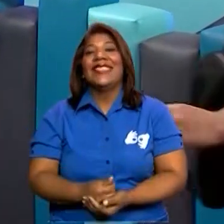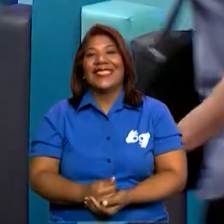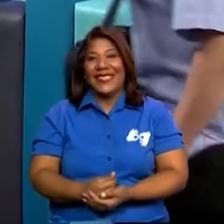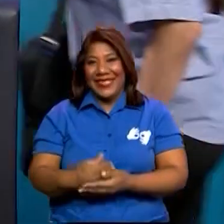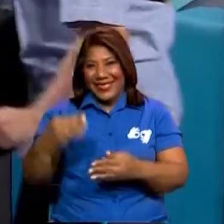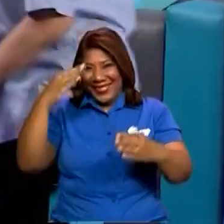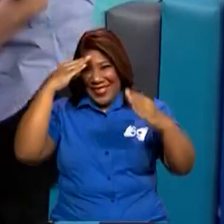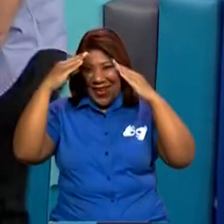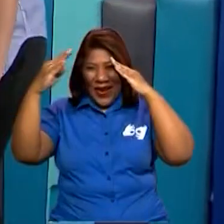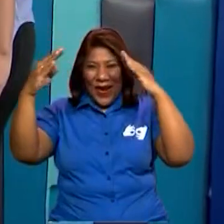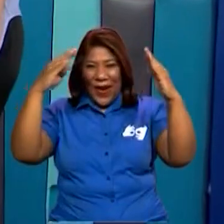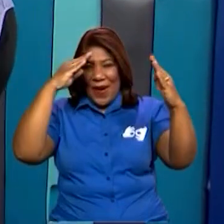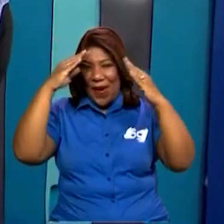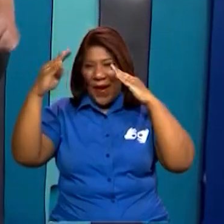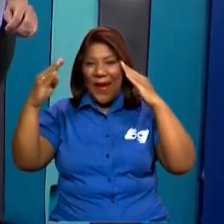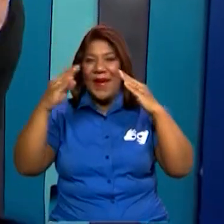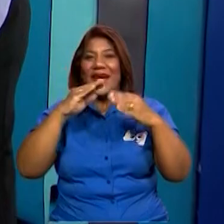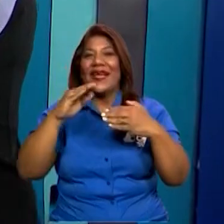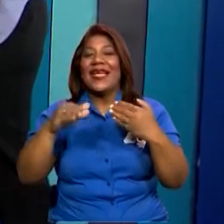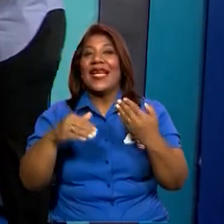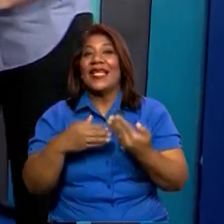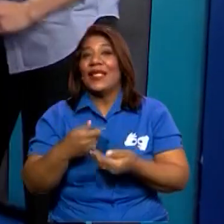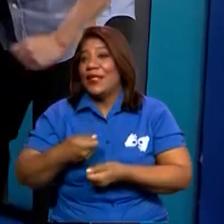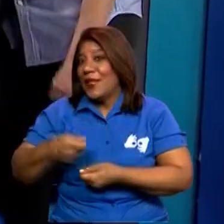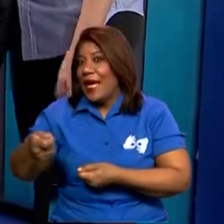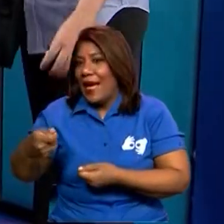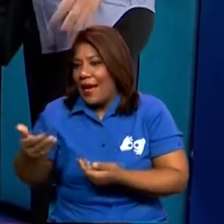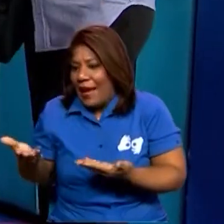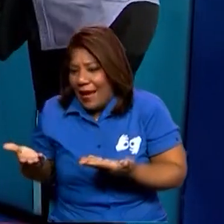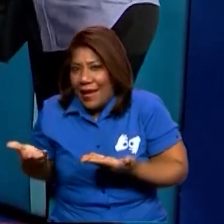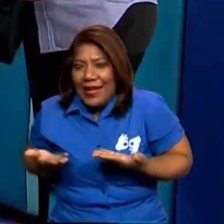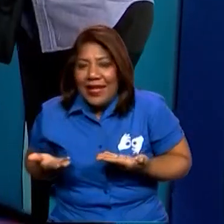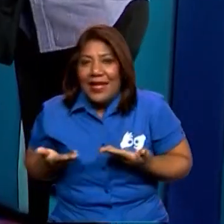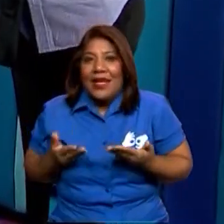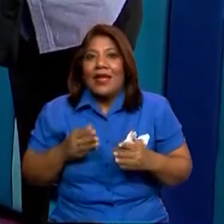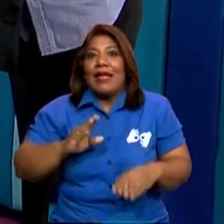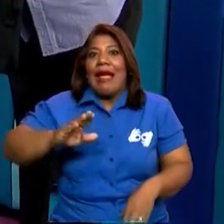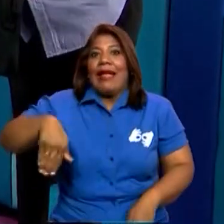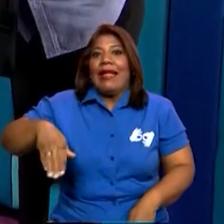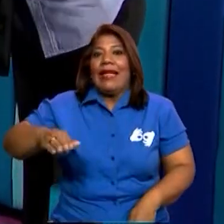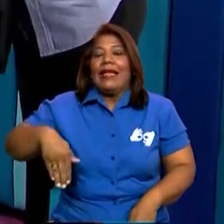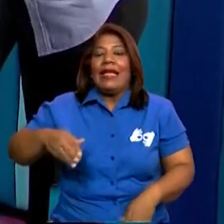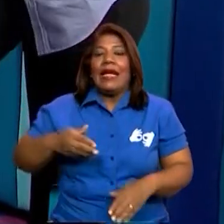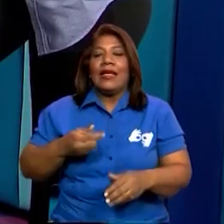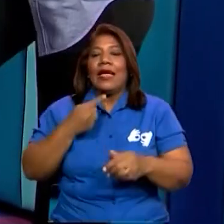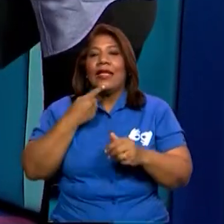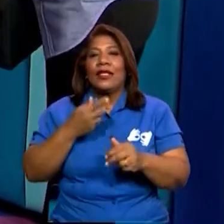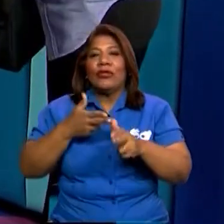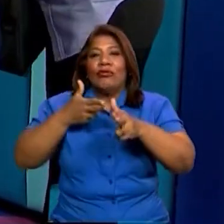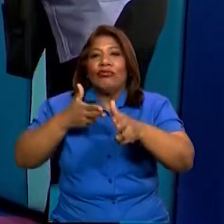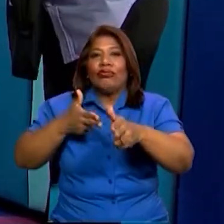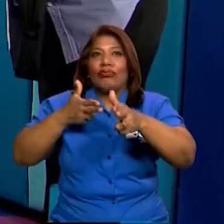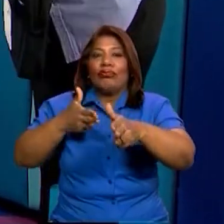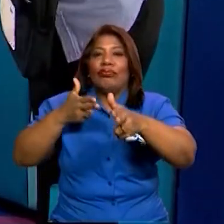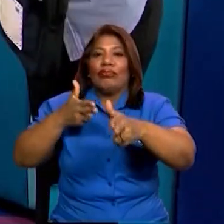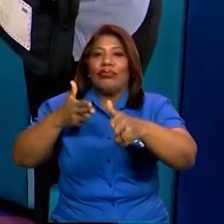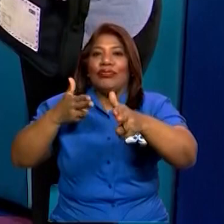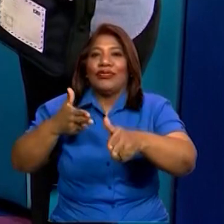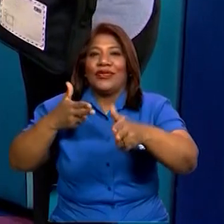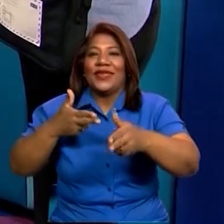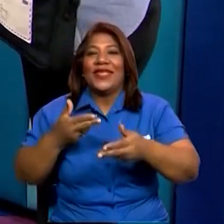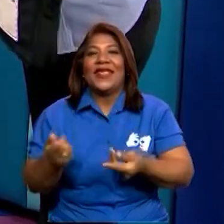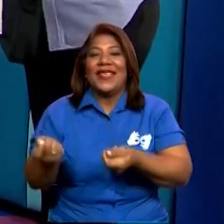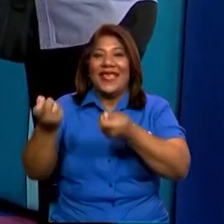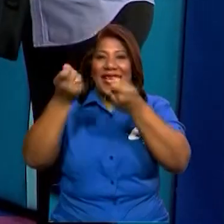¡Hola, hola! ¡Hola, cartero! Casi no llegas a tiempo. Venía en un tranque y yo tenía que venir a traer una carta